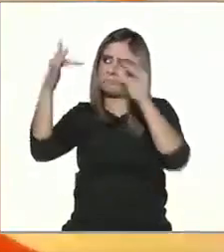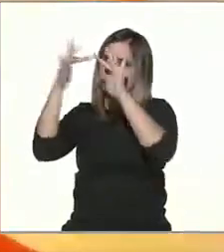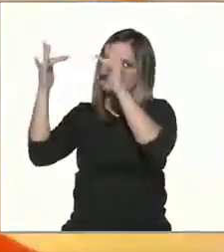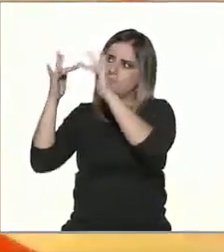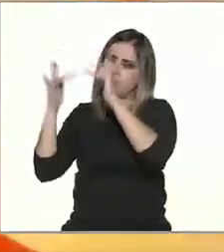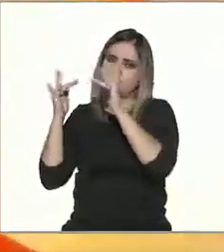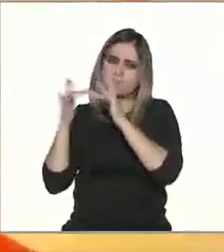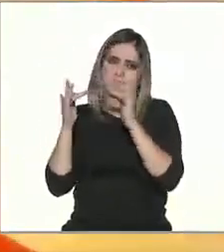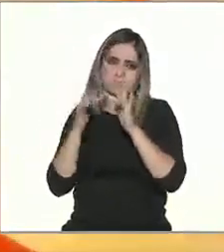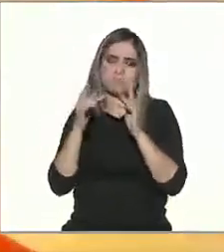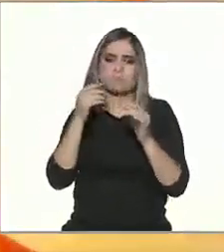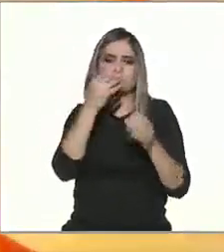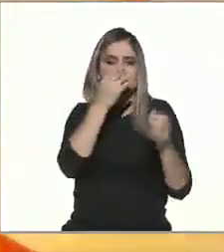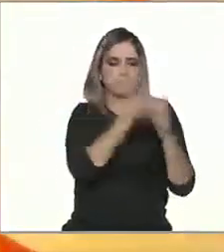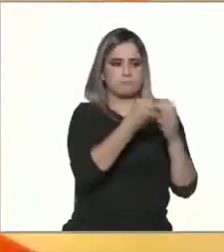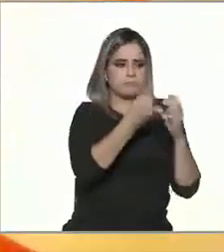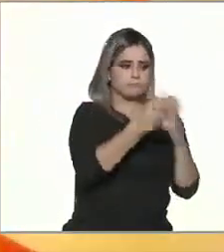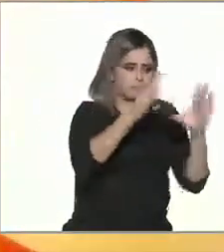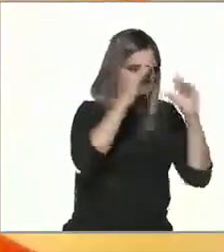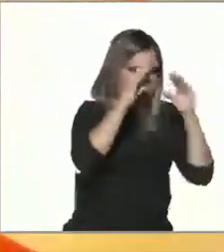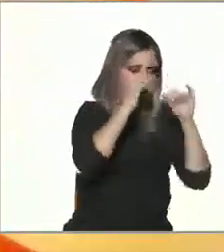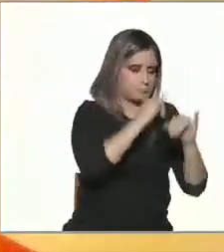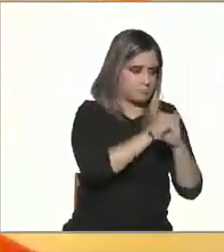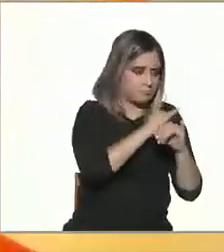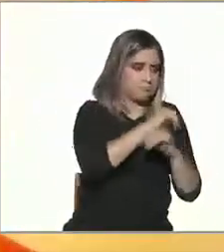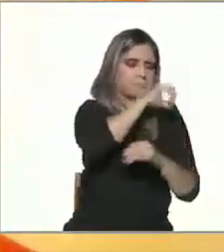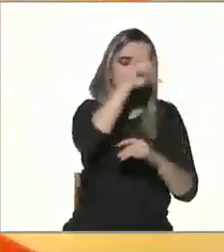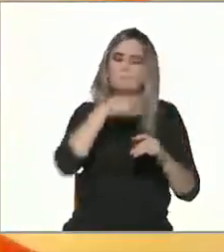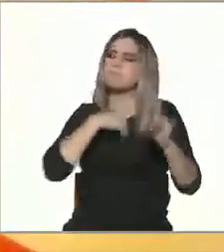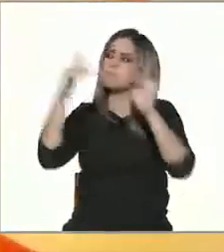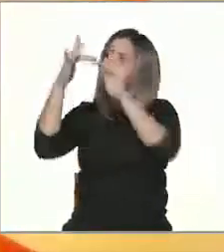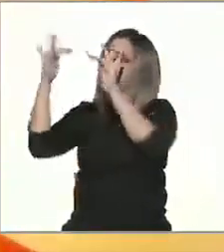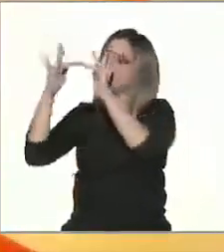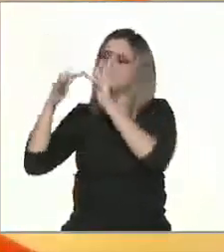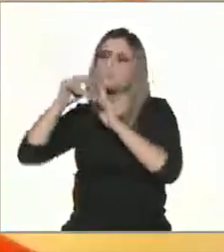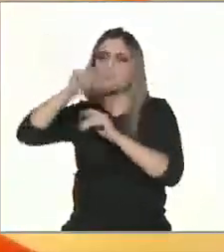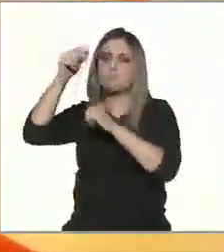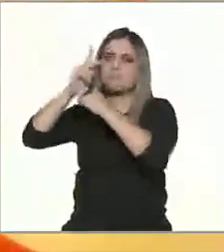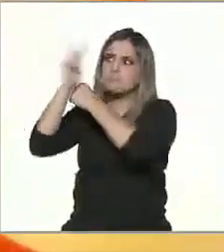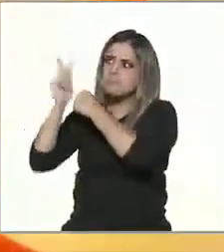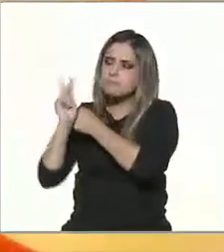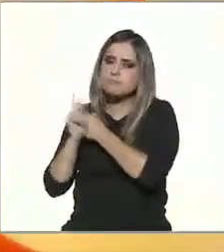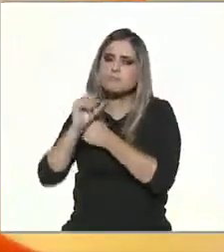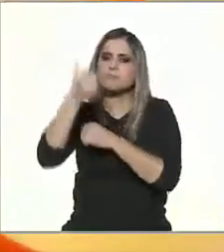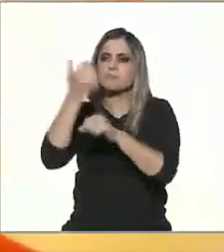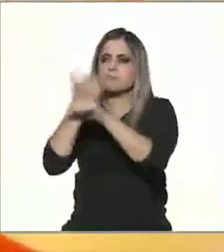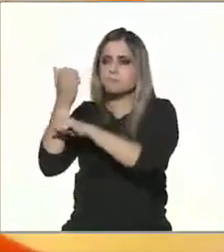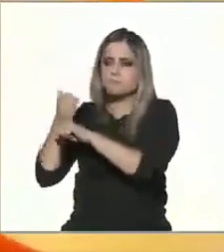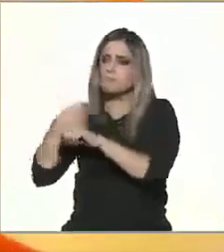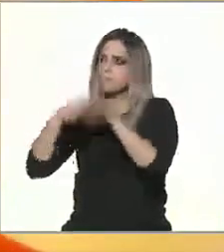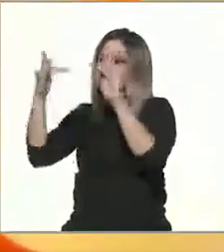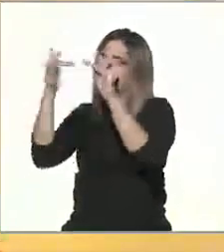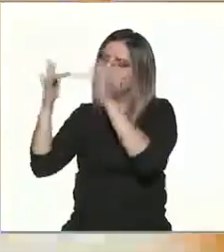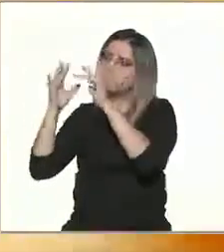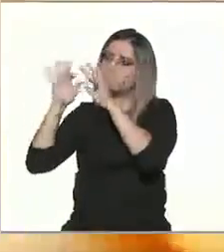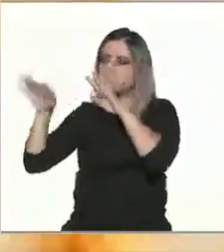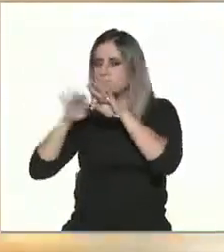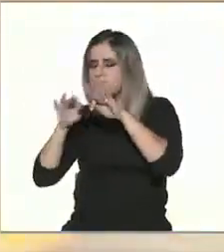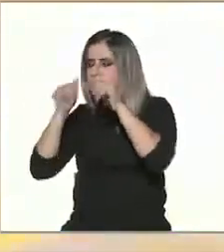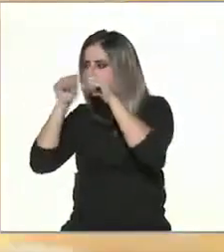talleres por internet que cualquiera puede tomar de cualquier parte del mundo. Entonces, lo único que tengo que hacer a veces es aprender un poquito